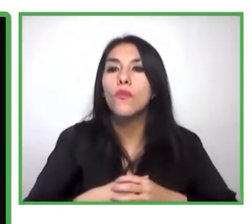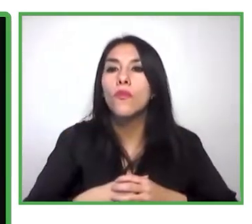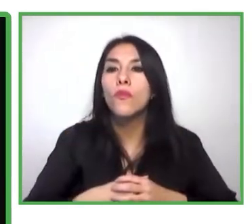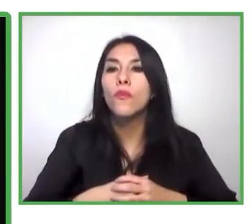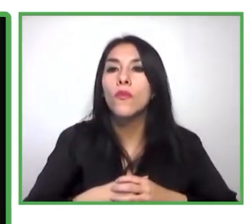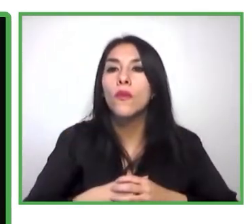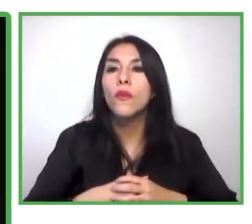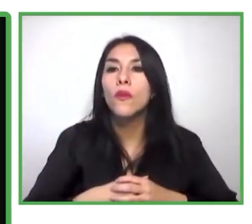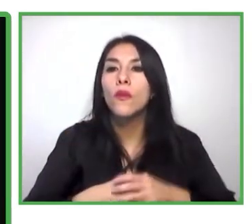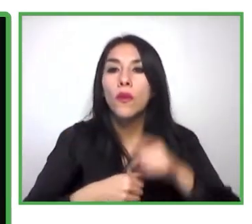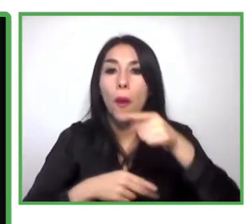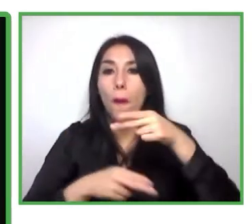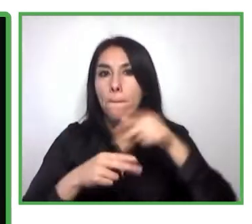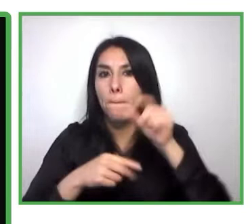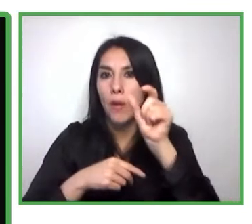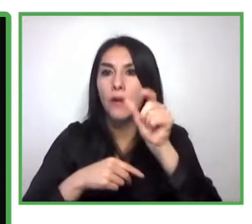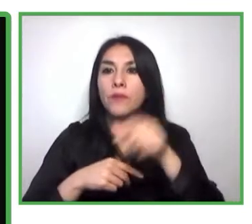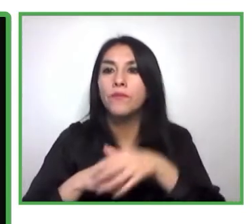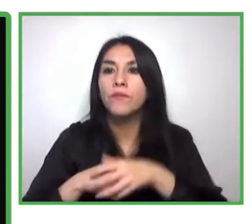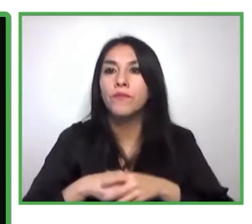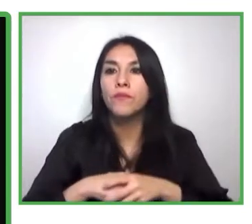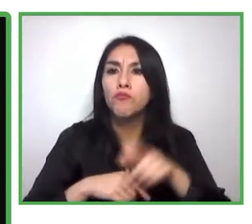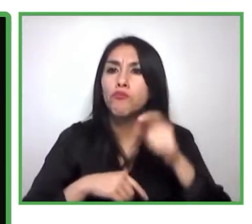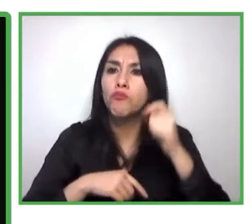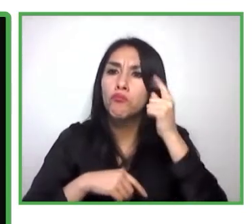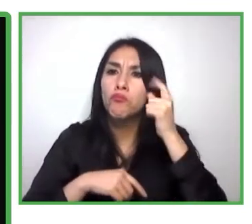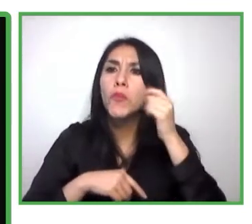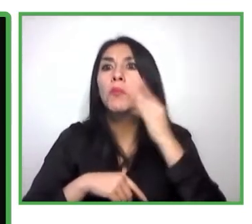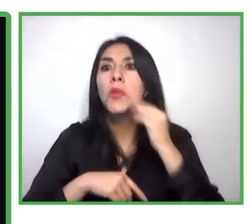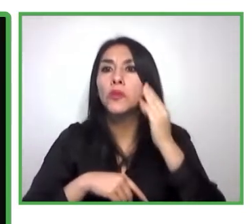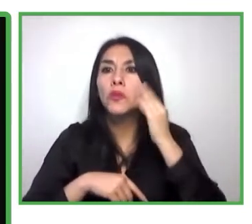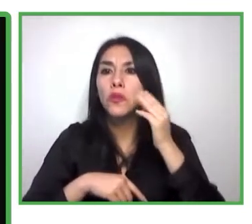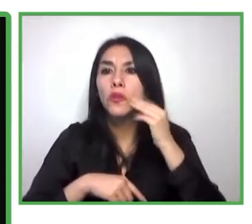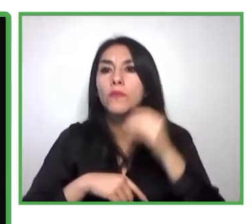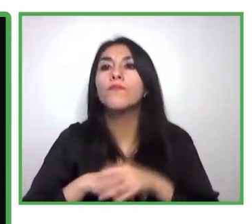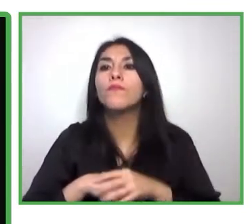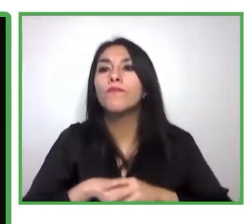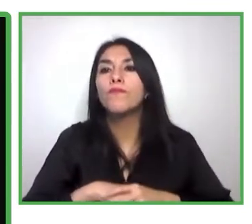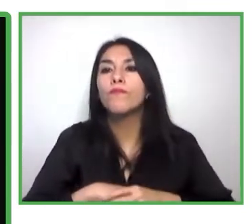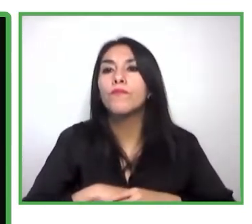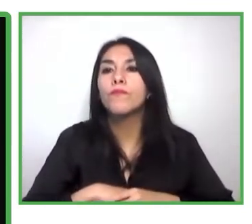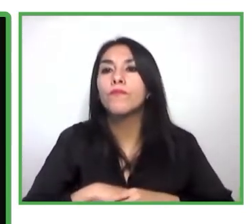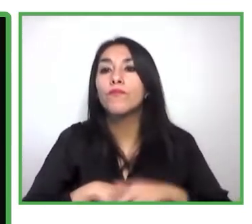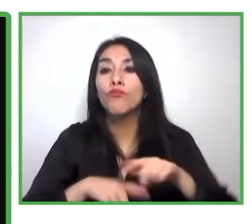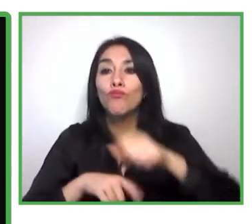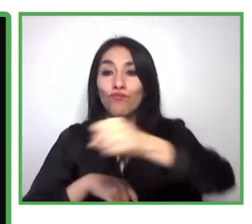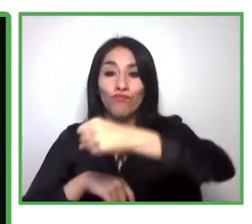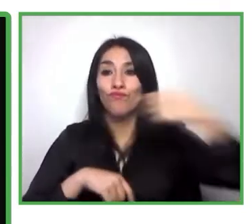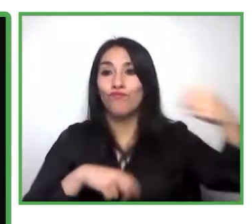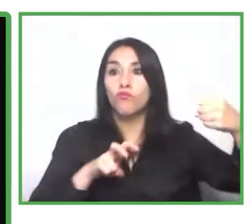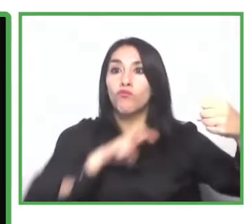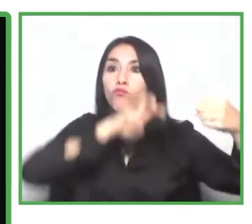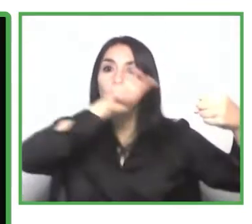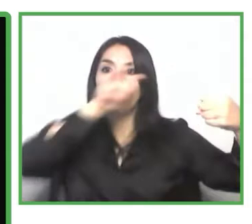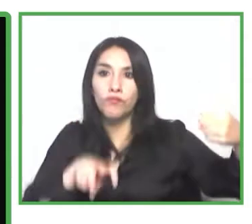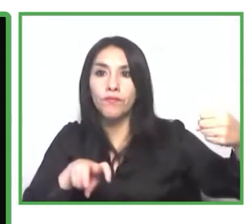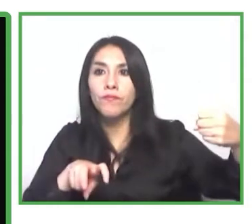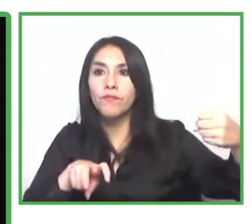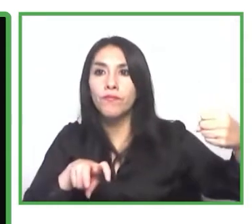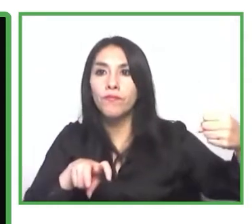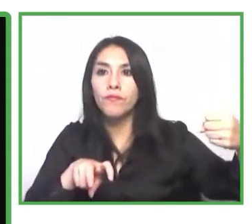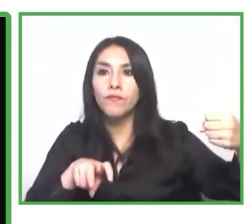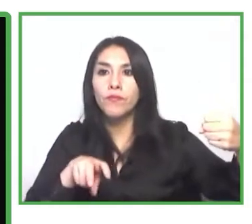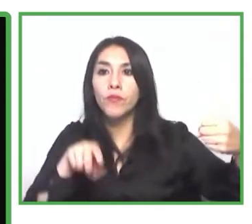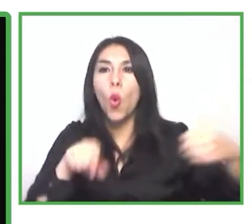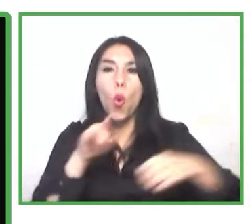experiencia no solamente de un pasajero que posee una discapacidad, sino también de conductores con discapacidad, y cómo estas herramientas de